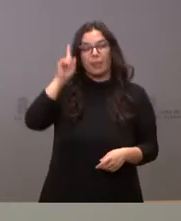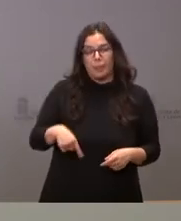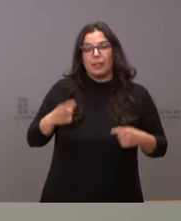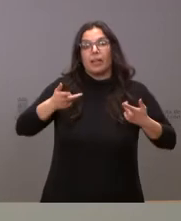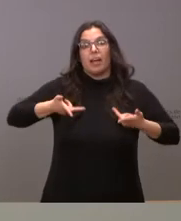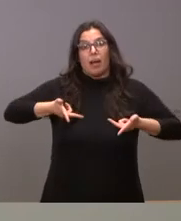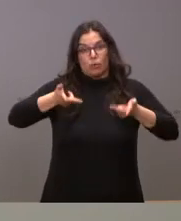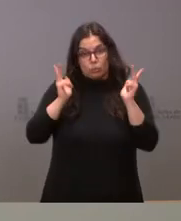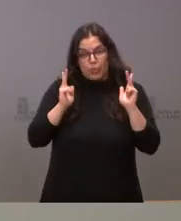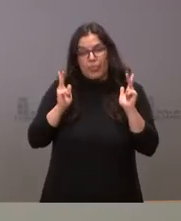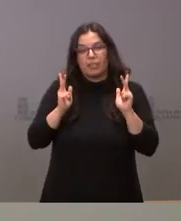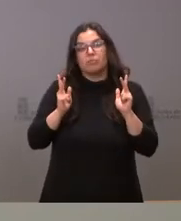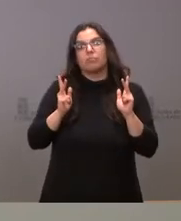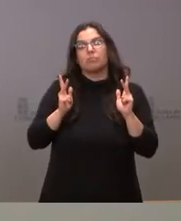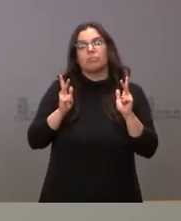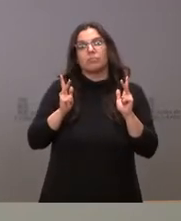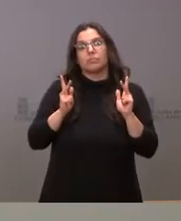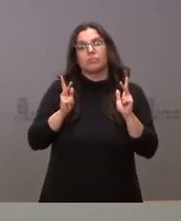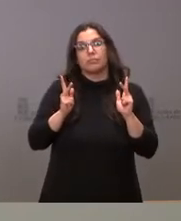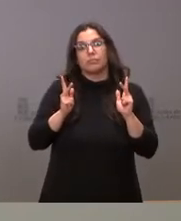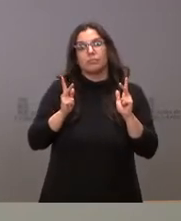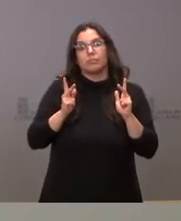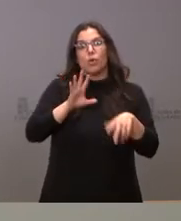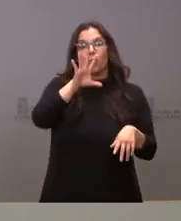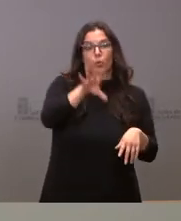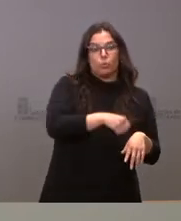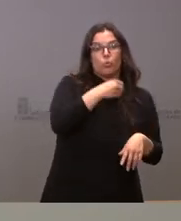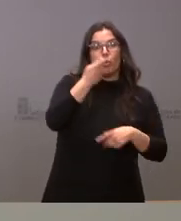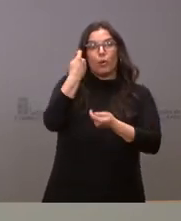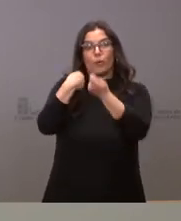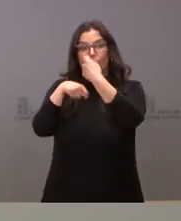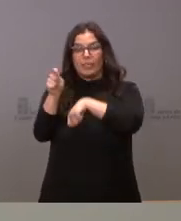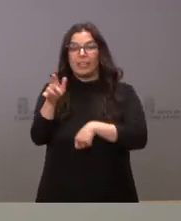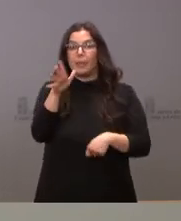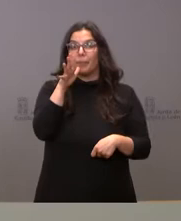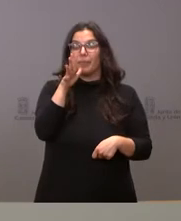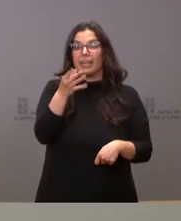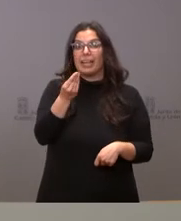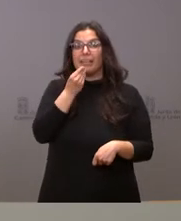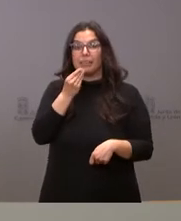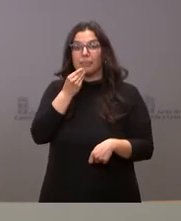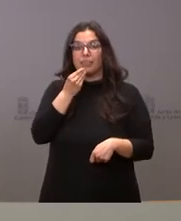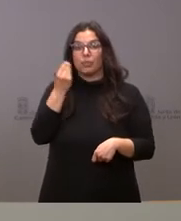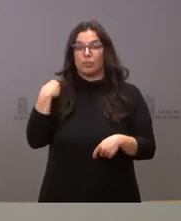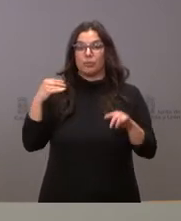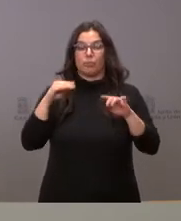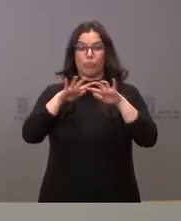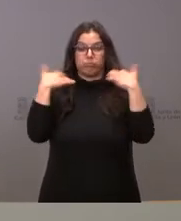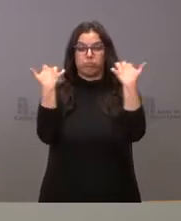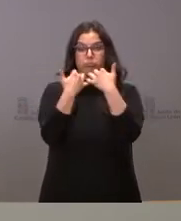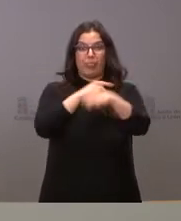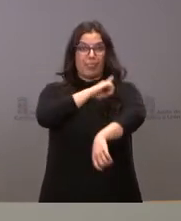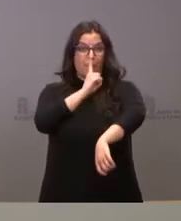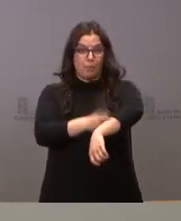en este caso, el consumo y venta de bebidas y alimentos en recintos deportivos, de